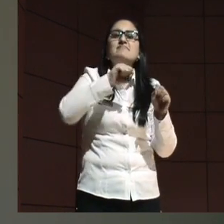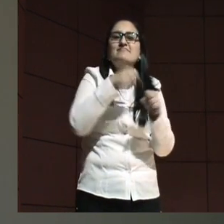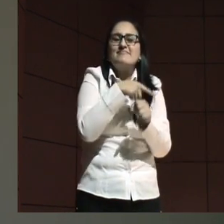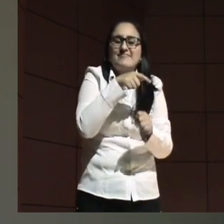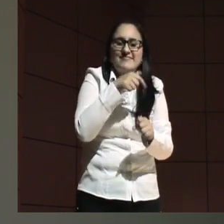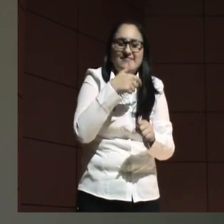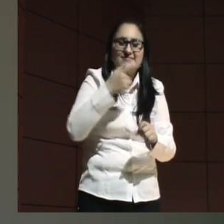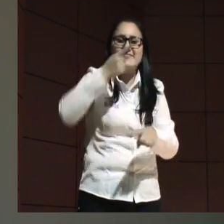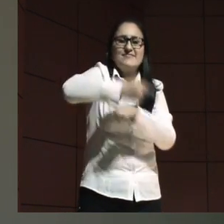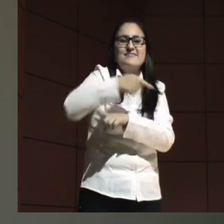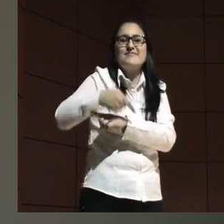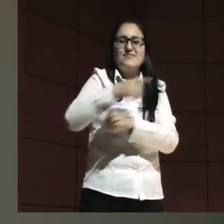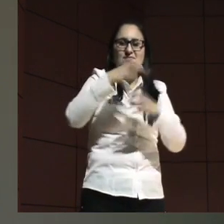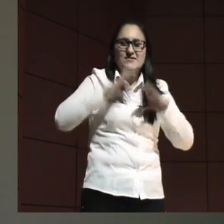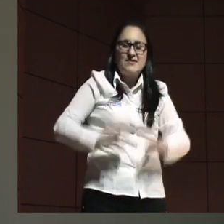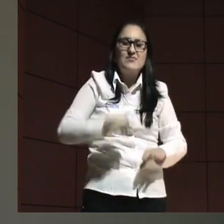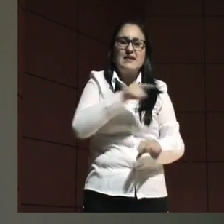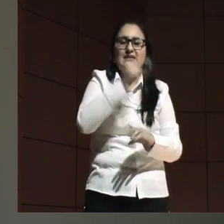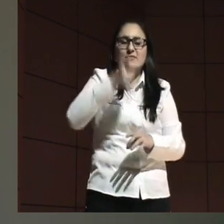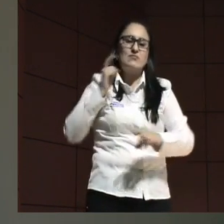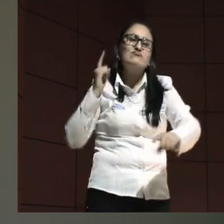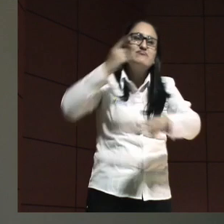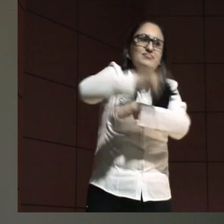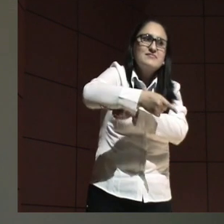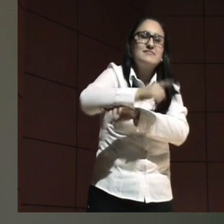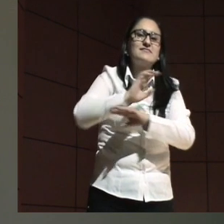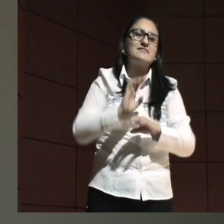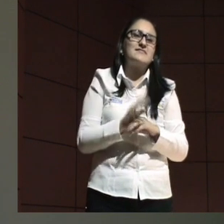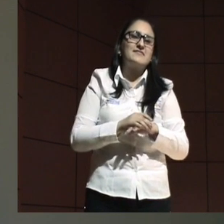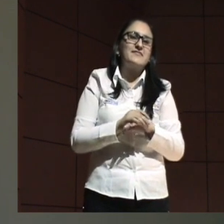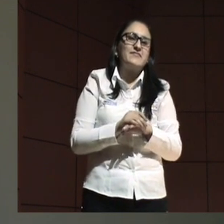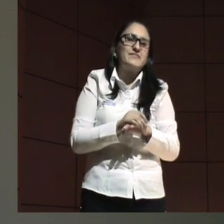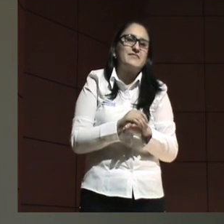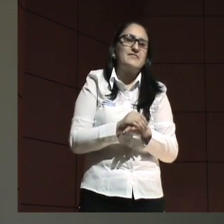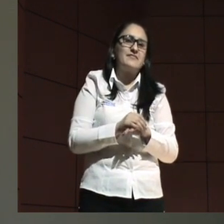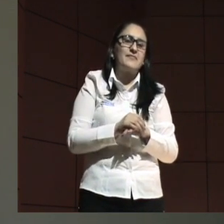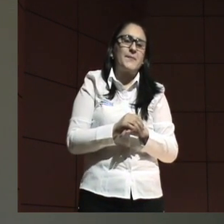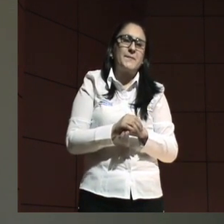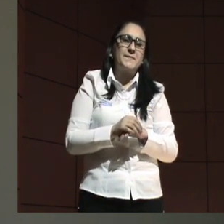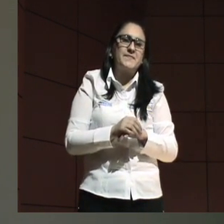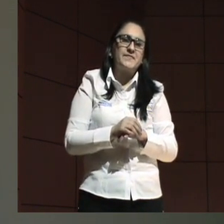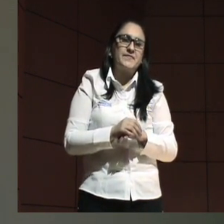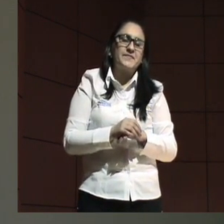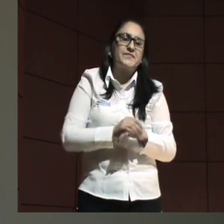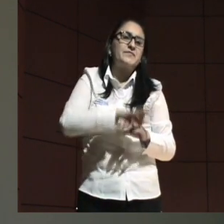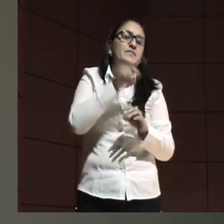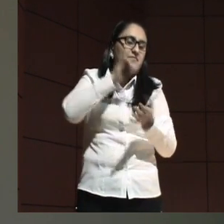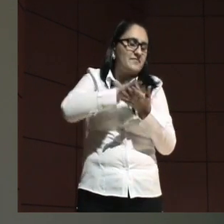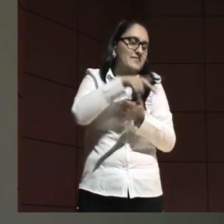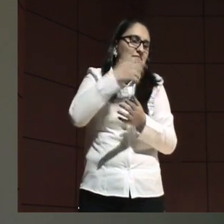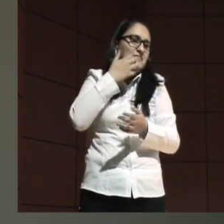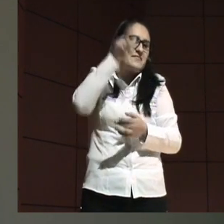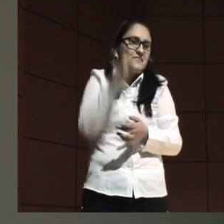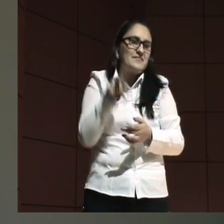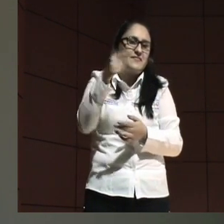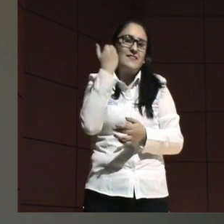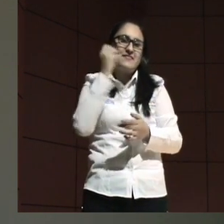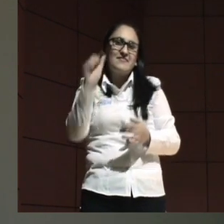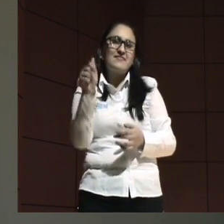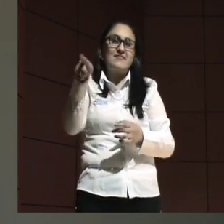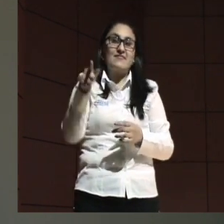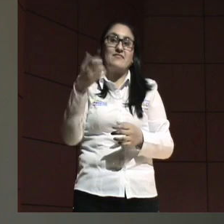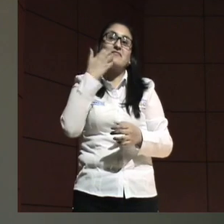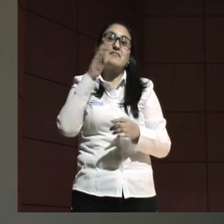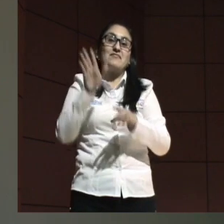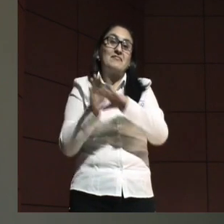ayuntamiento de los cuerpos era una sanción sumamente grave sobre todo si era por parte de la mujer y cometía